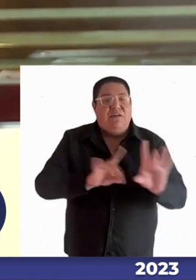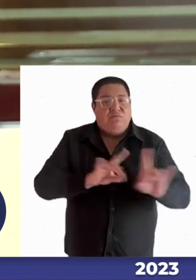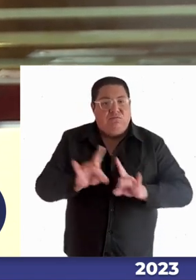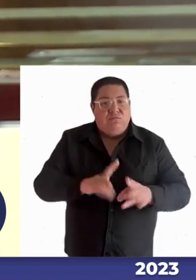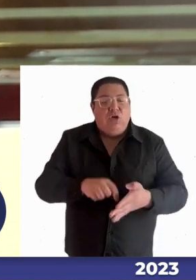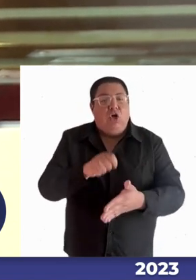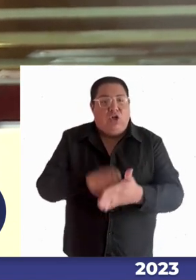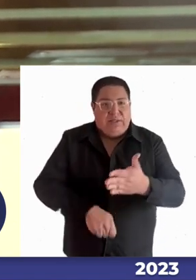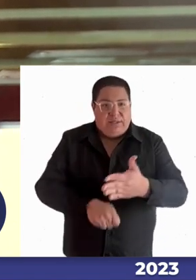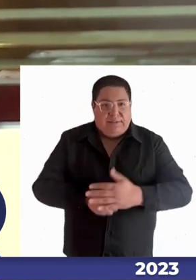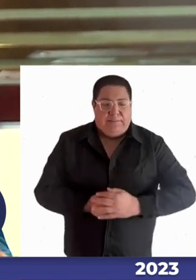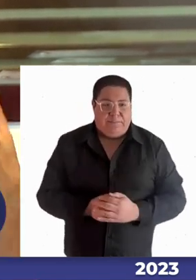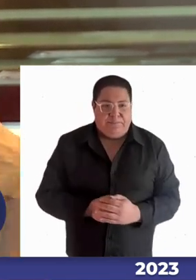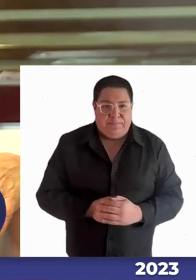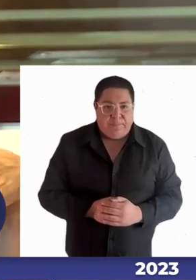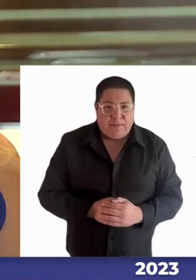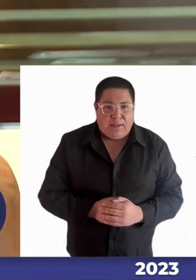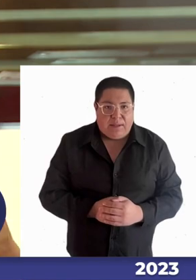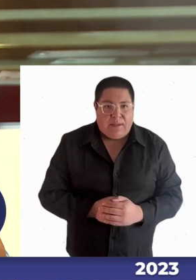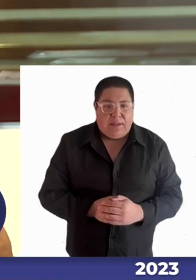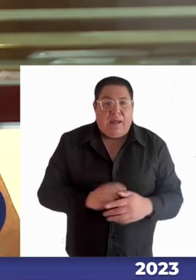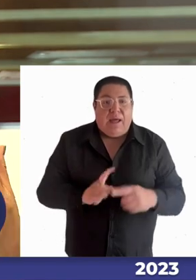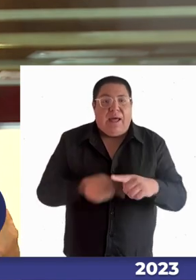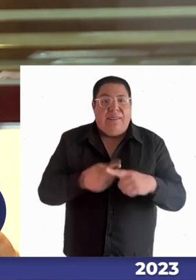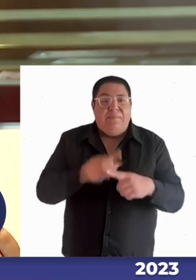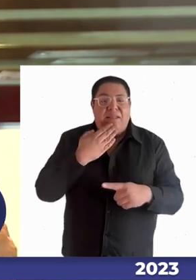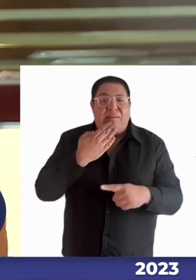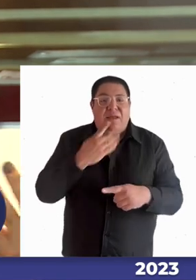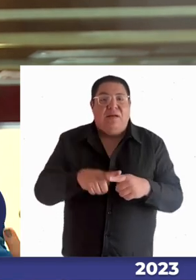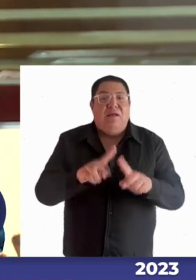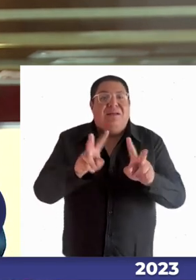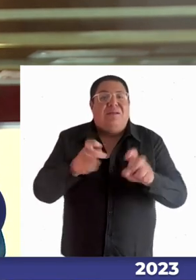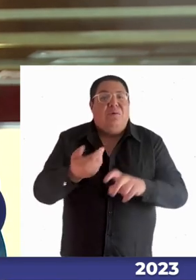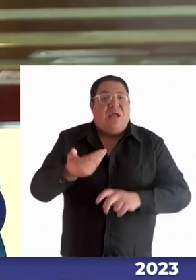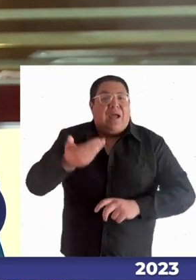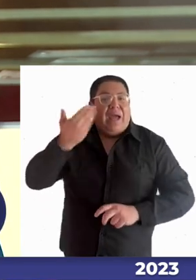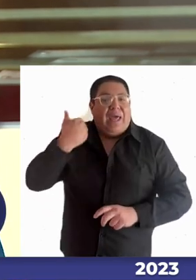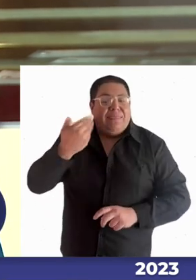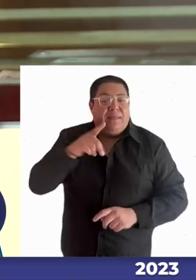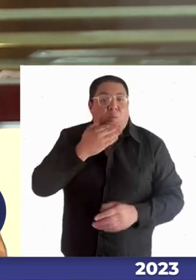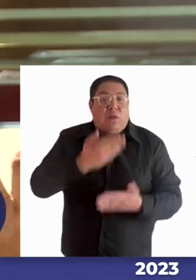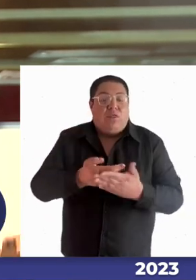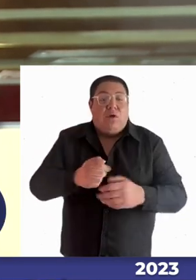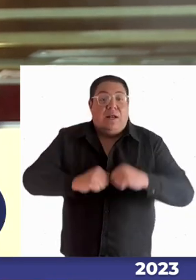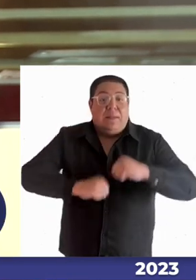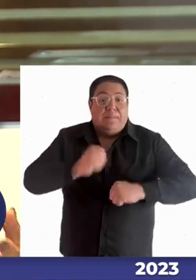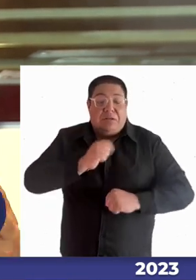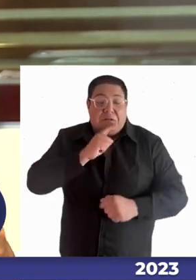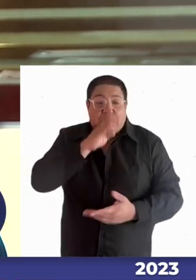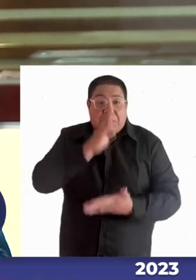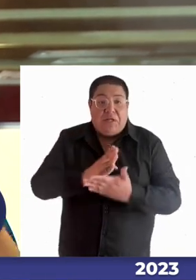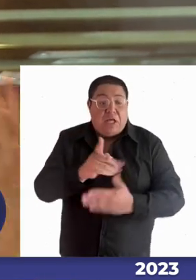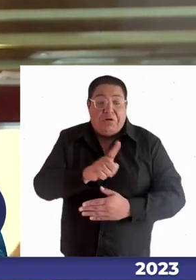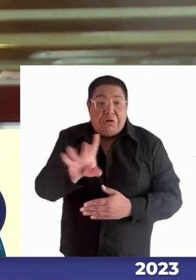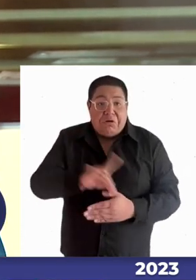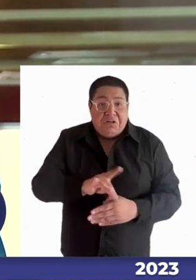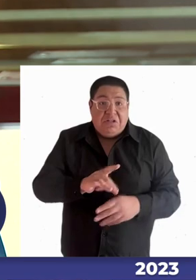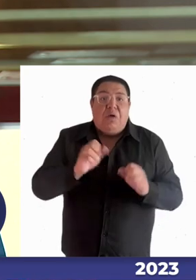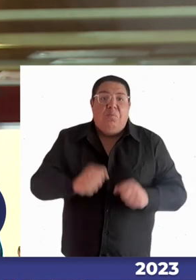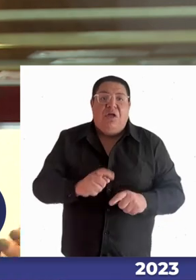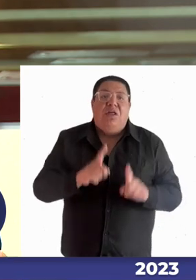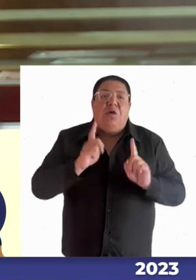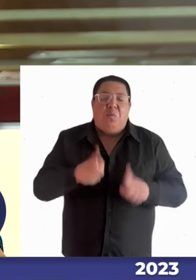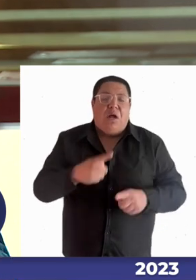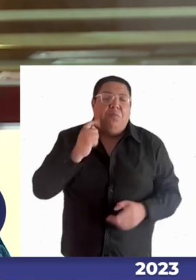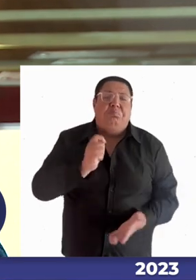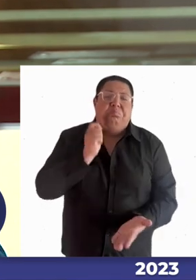tiene desincentivos porque antes en el fondo si una empresa decidía no contratar podía pagar una multa o